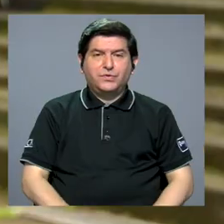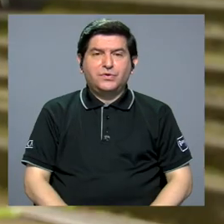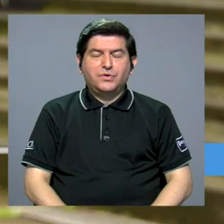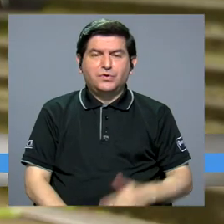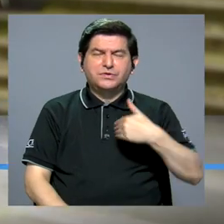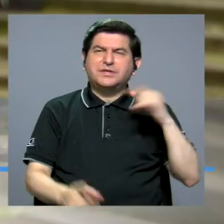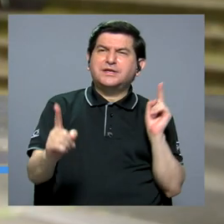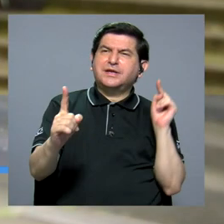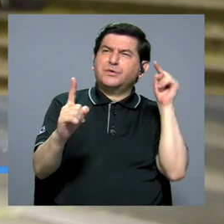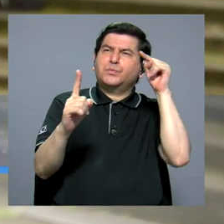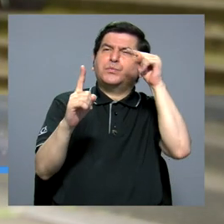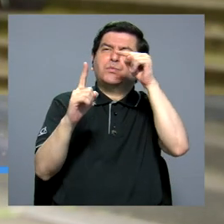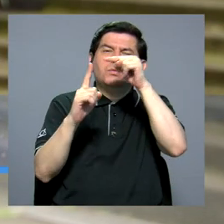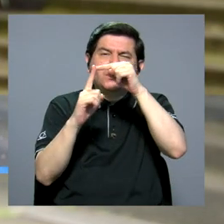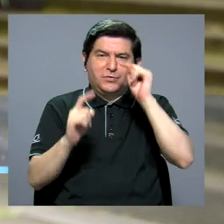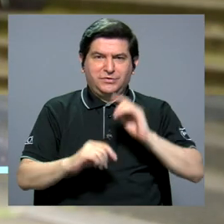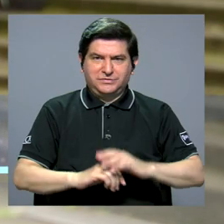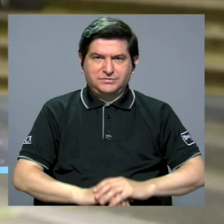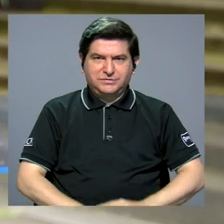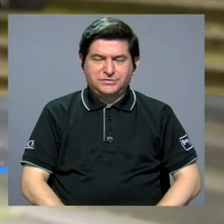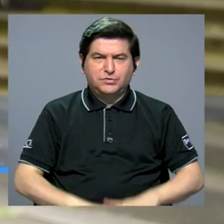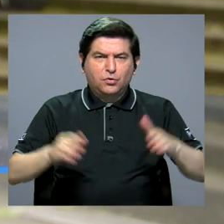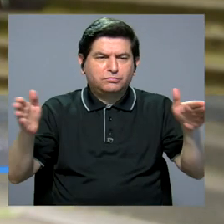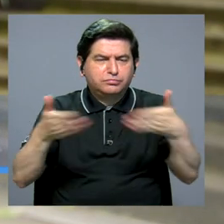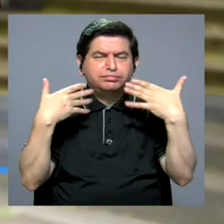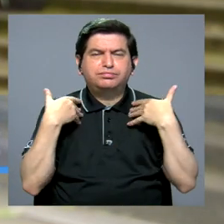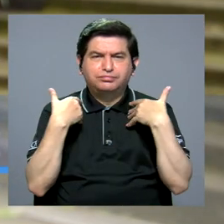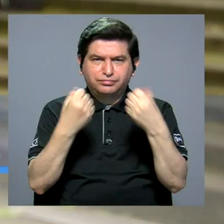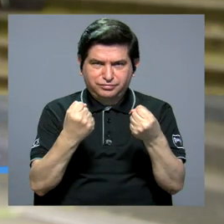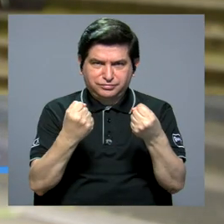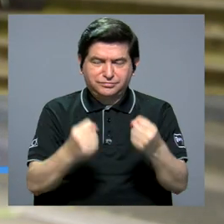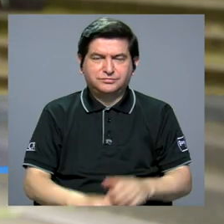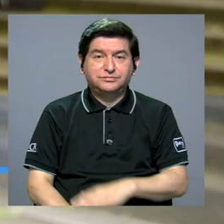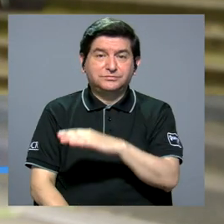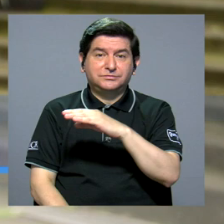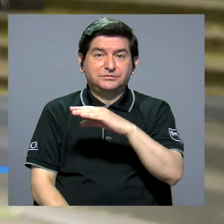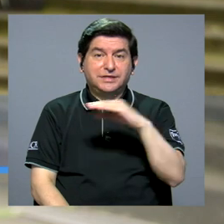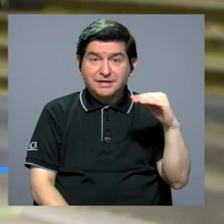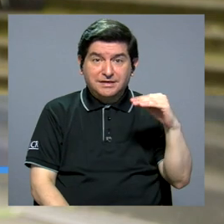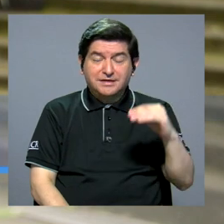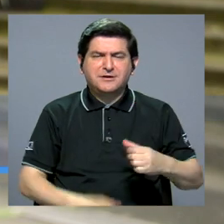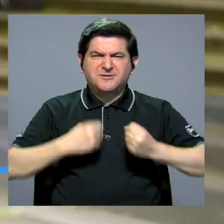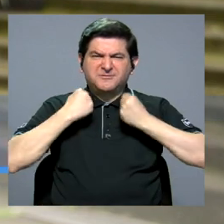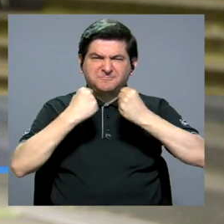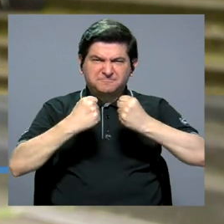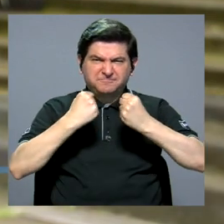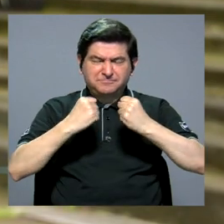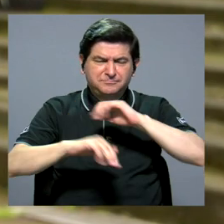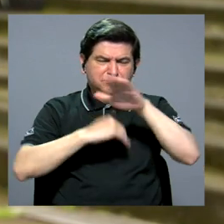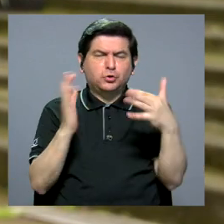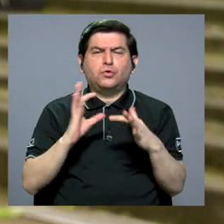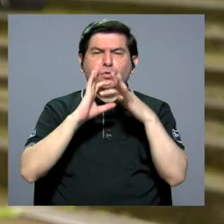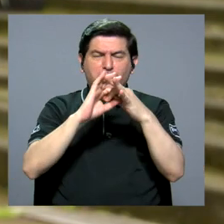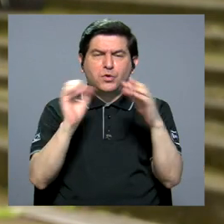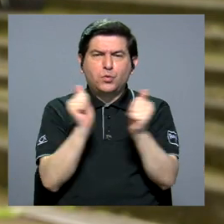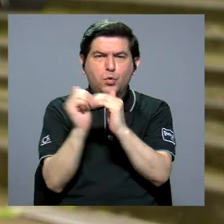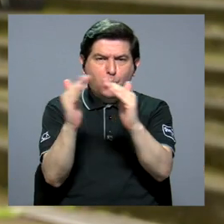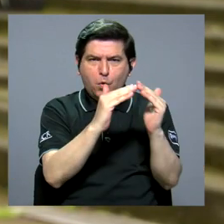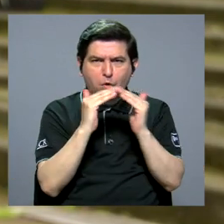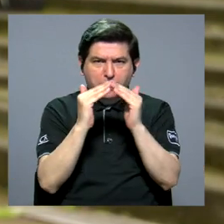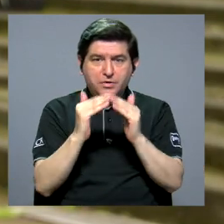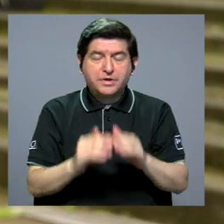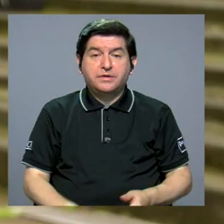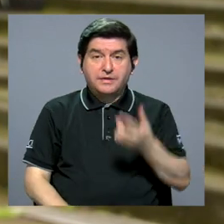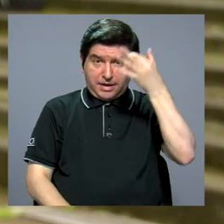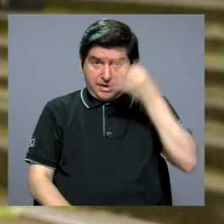la finalidad de promover la salud, por un lado, y fortalecer todos los vínculos con la